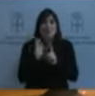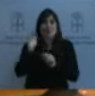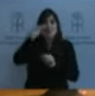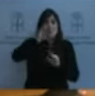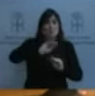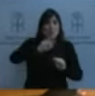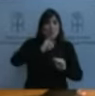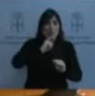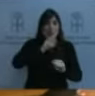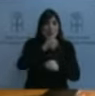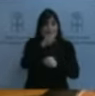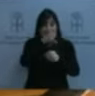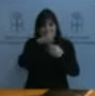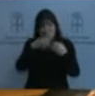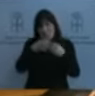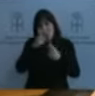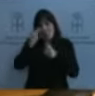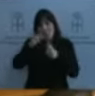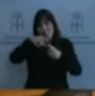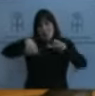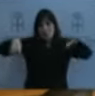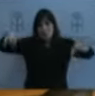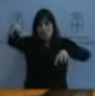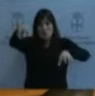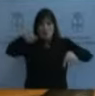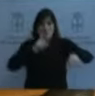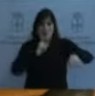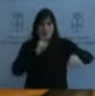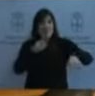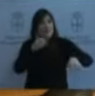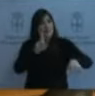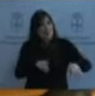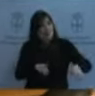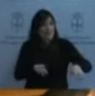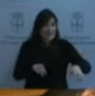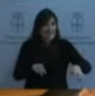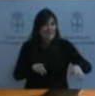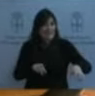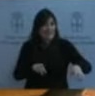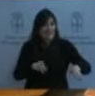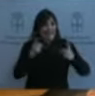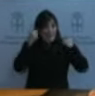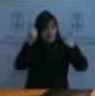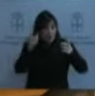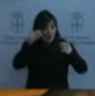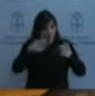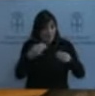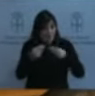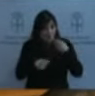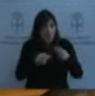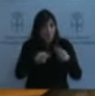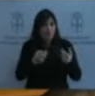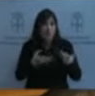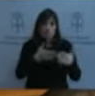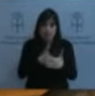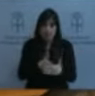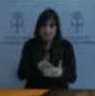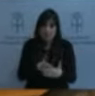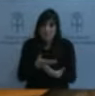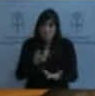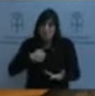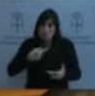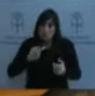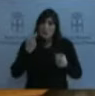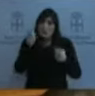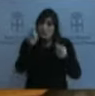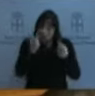efectivamente mucho el esfuerzo que aquí tenemos que hacer, pero estamos en ello, estamos para hacerlo. Ahora, para eso se